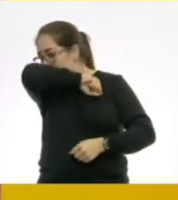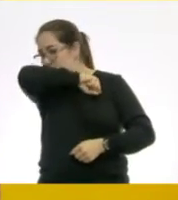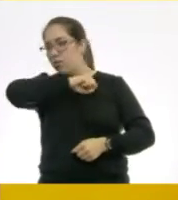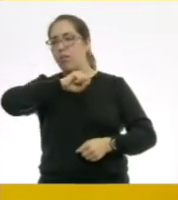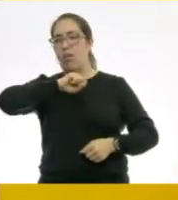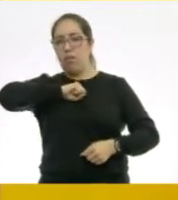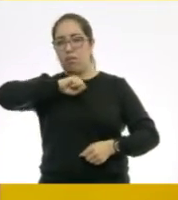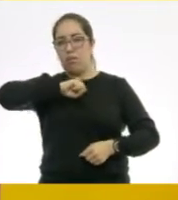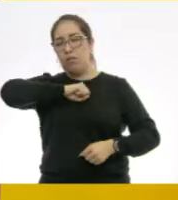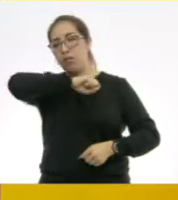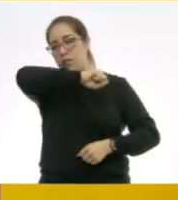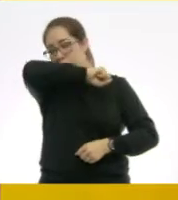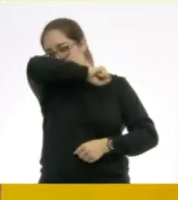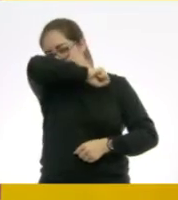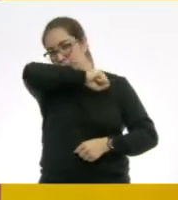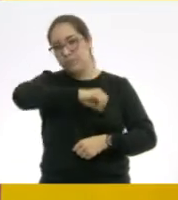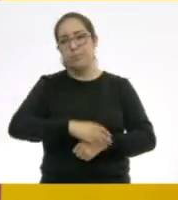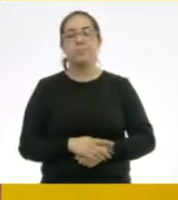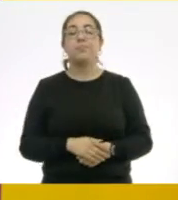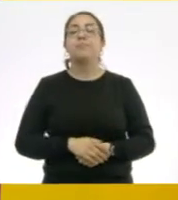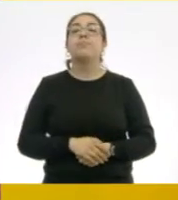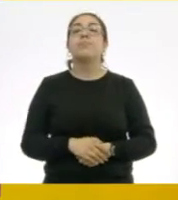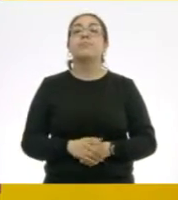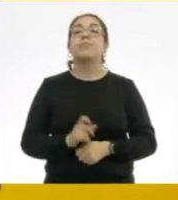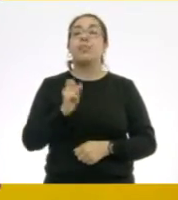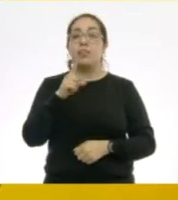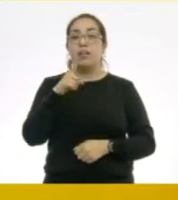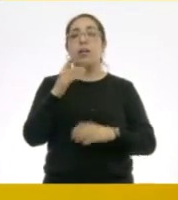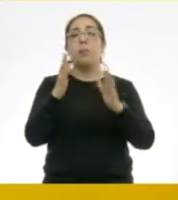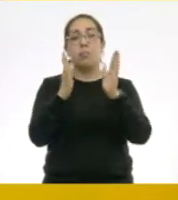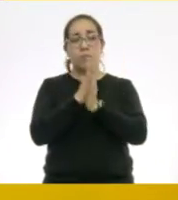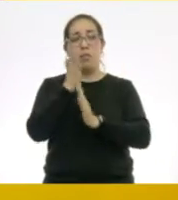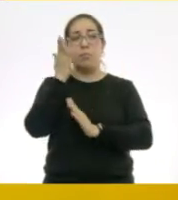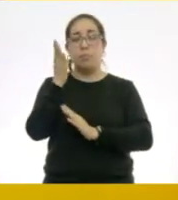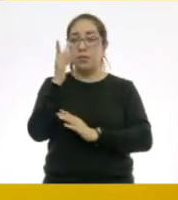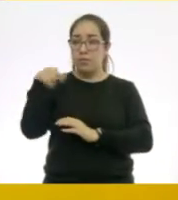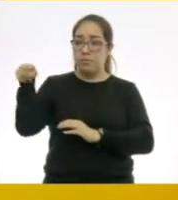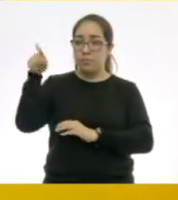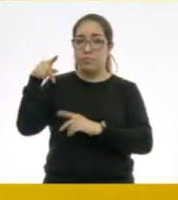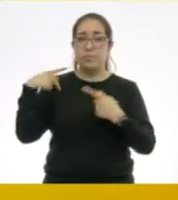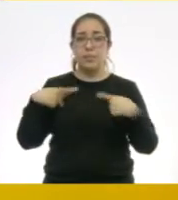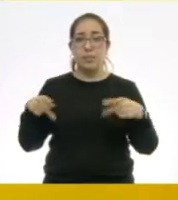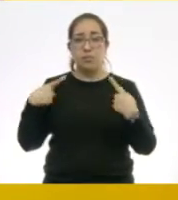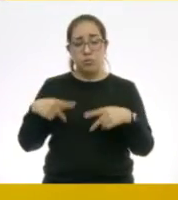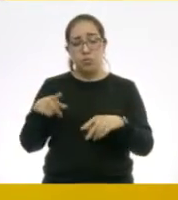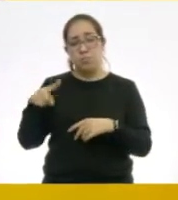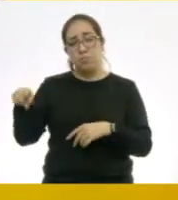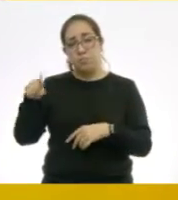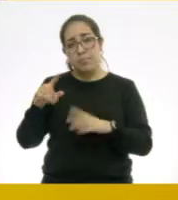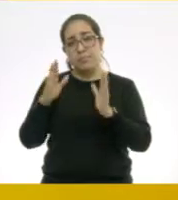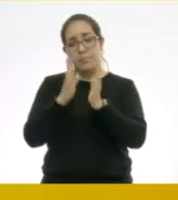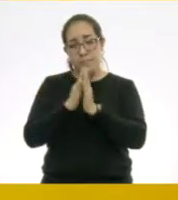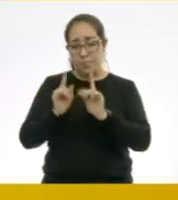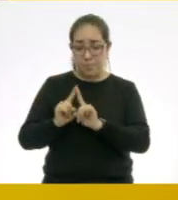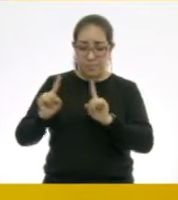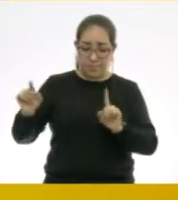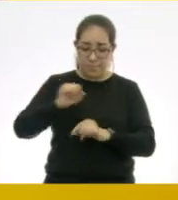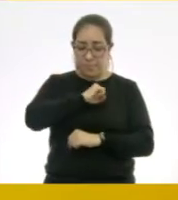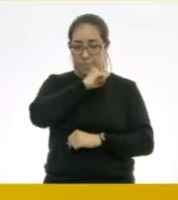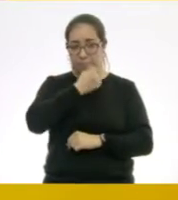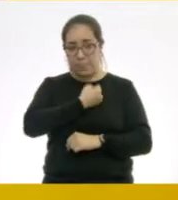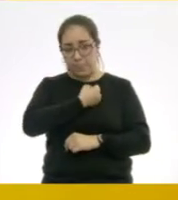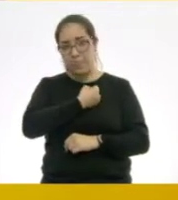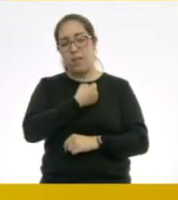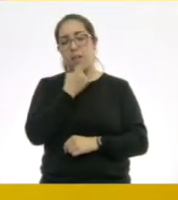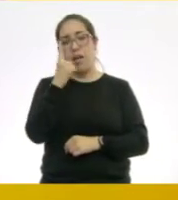Y después viene, pide a tus clientes guardar sana distancia, lava tus manos frecuentemente con agua y jabón o